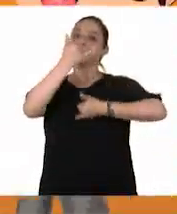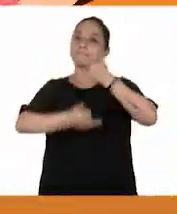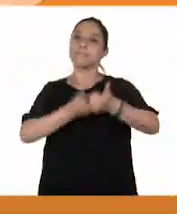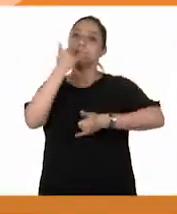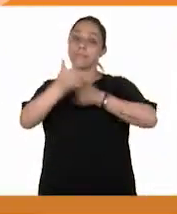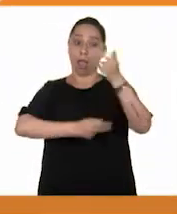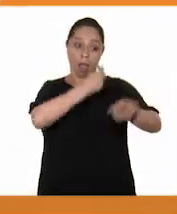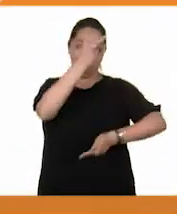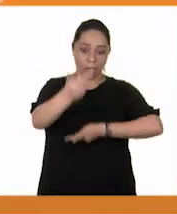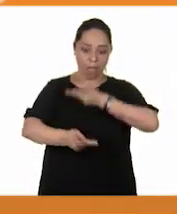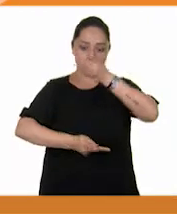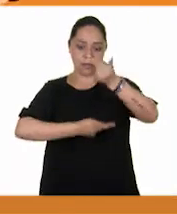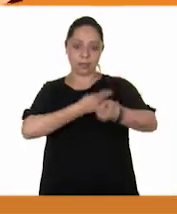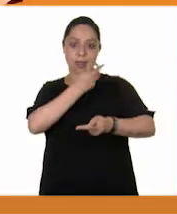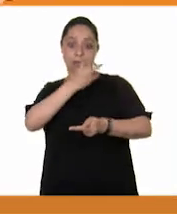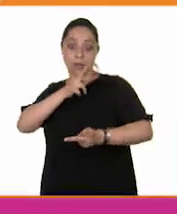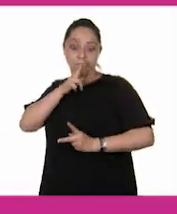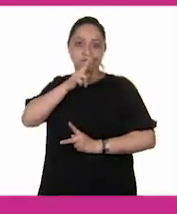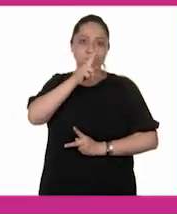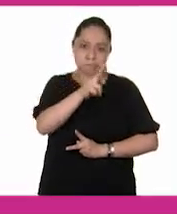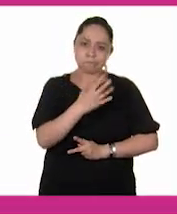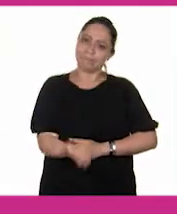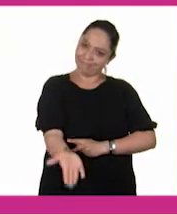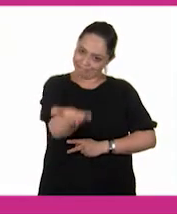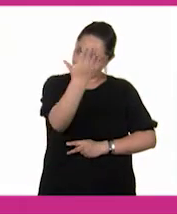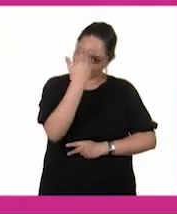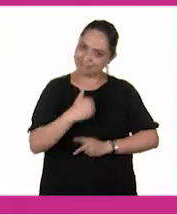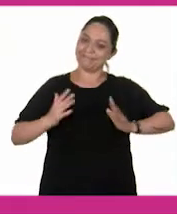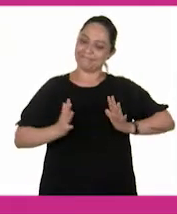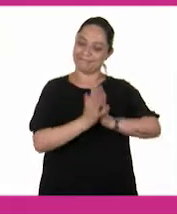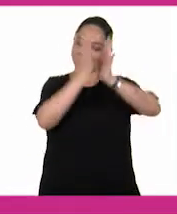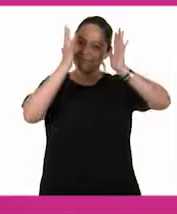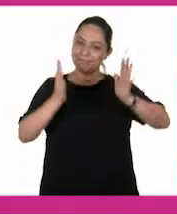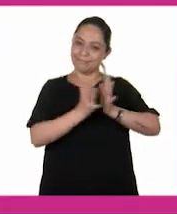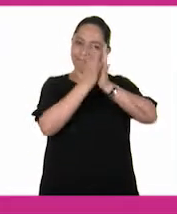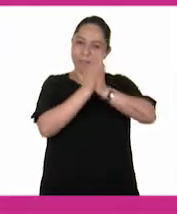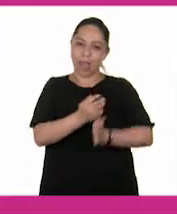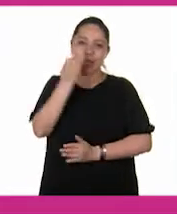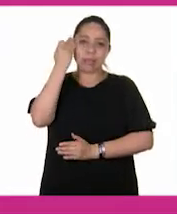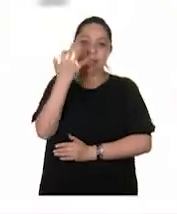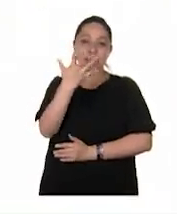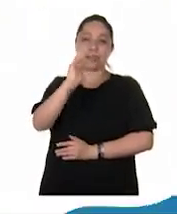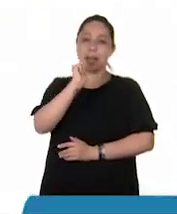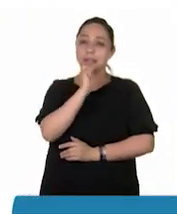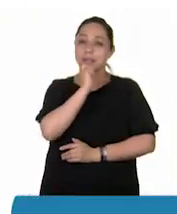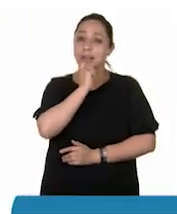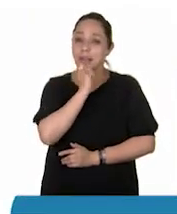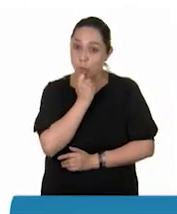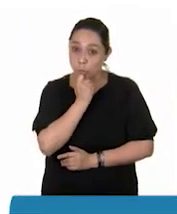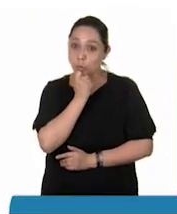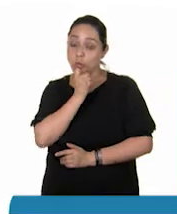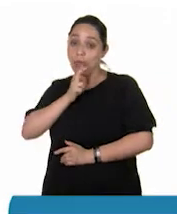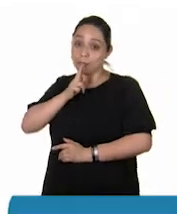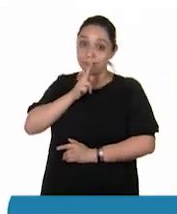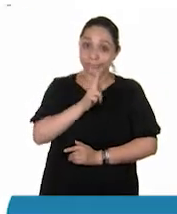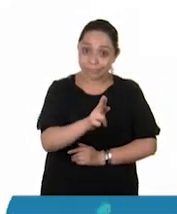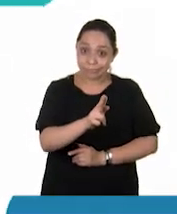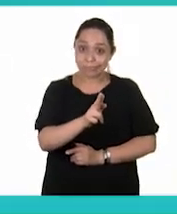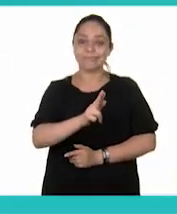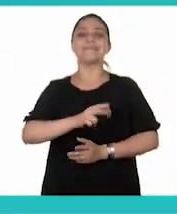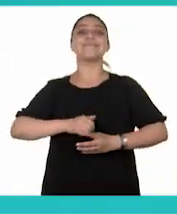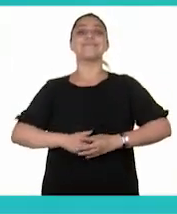Responde la pregunta, ven a participar. Hay cinco segundos, vamos a contestar.